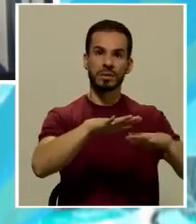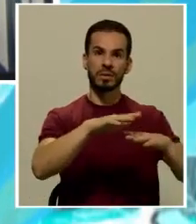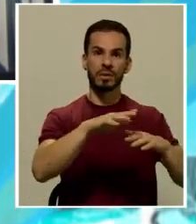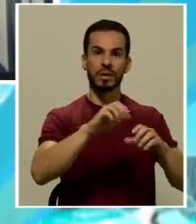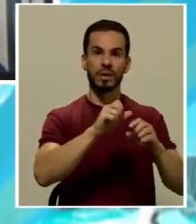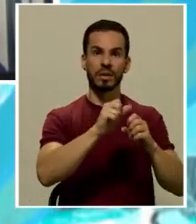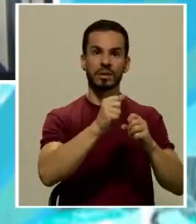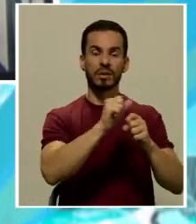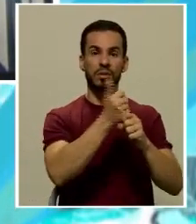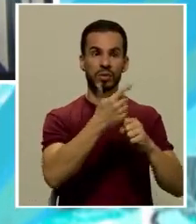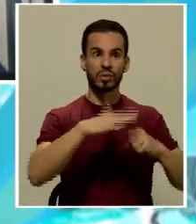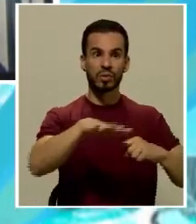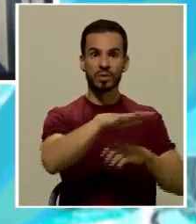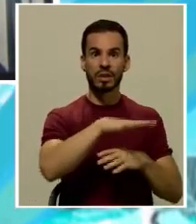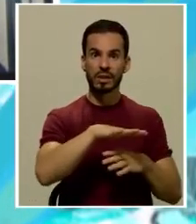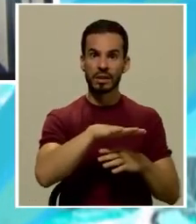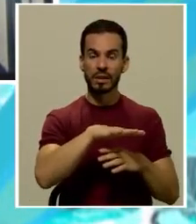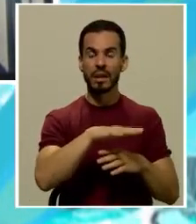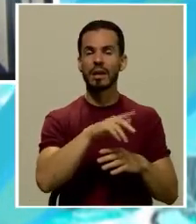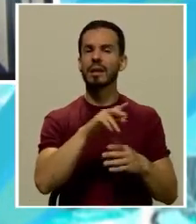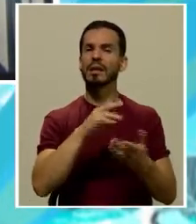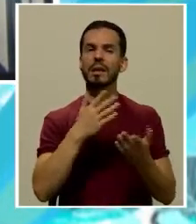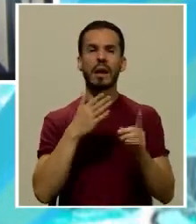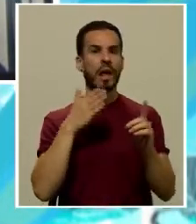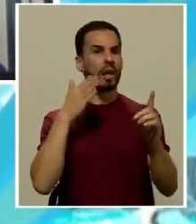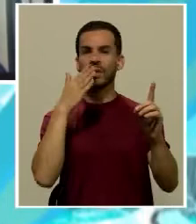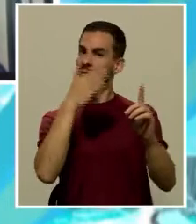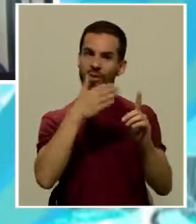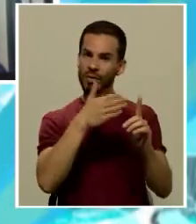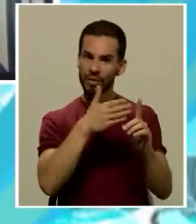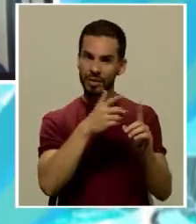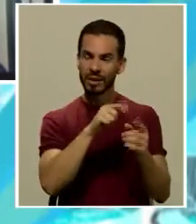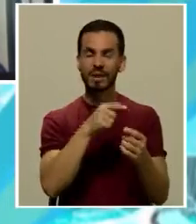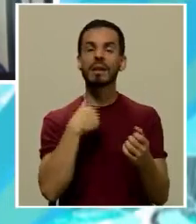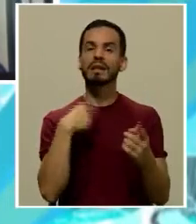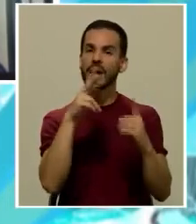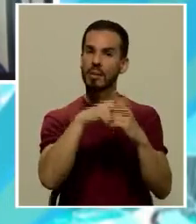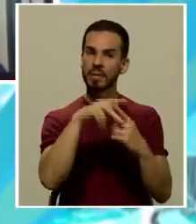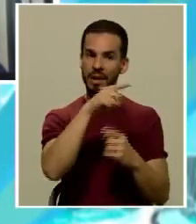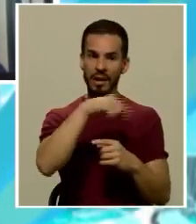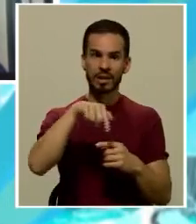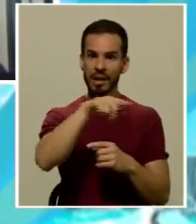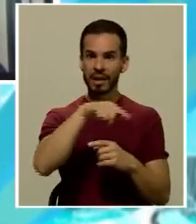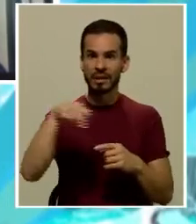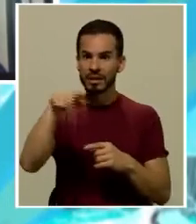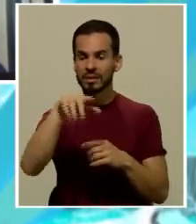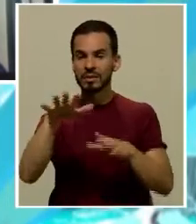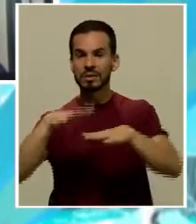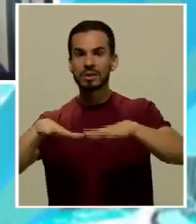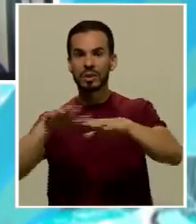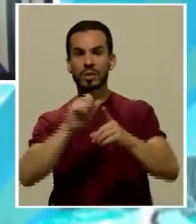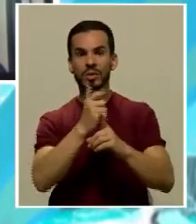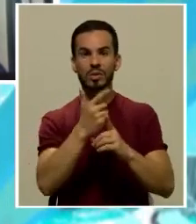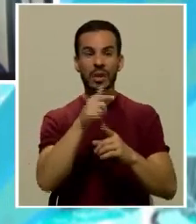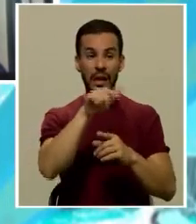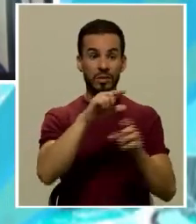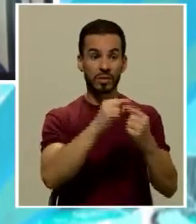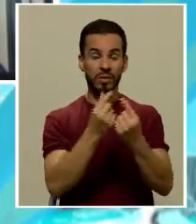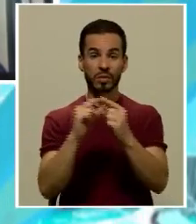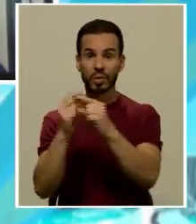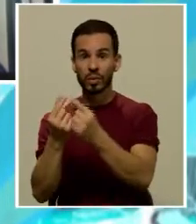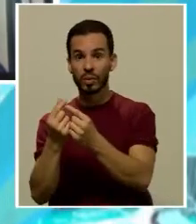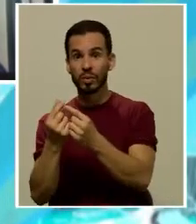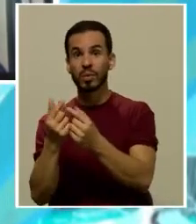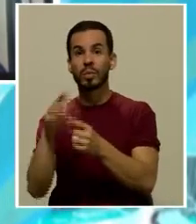sociedad es decir indirectamente se les está aplicando a esos sectores sociales y a esos